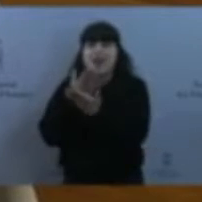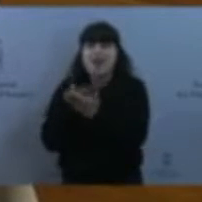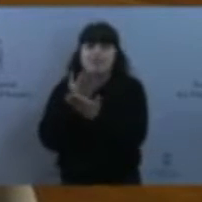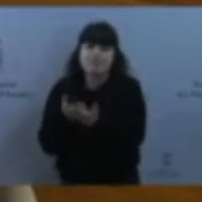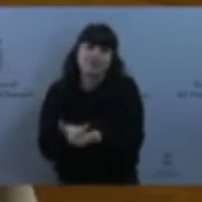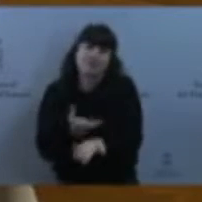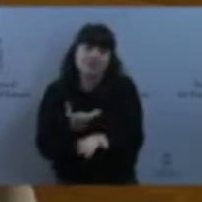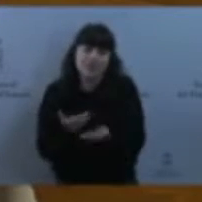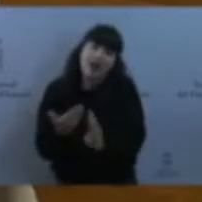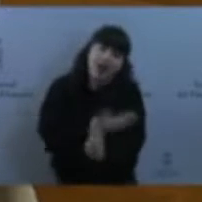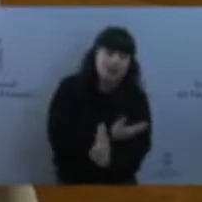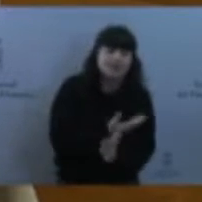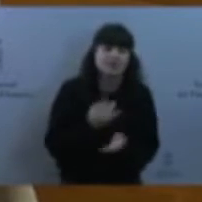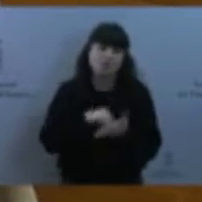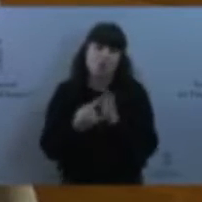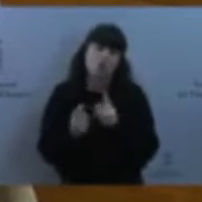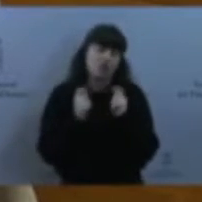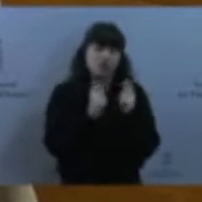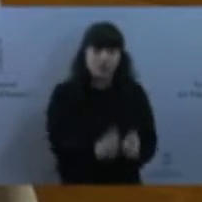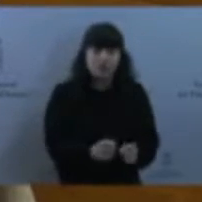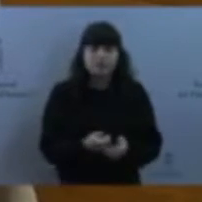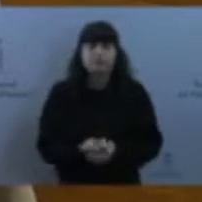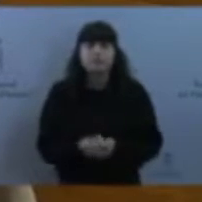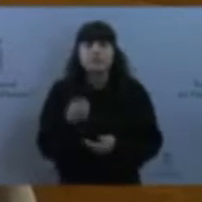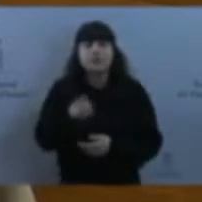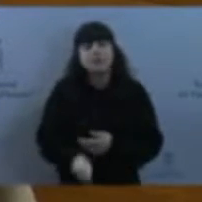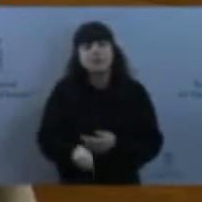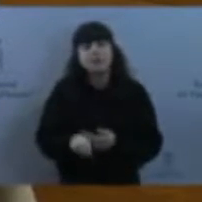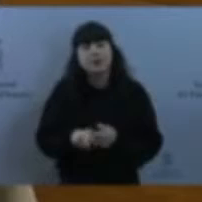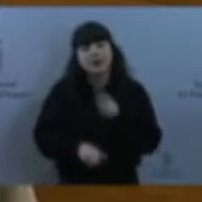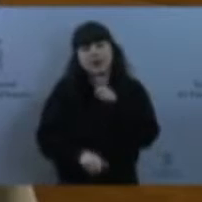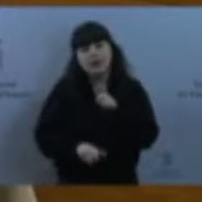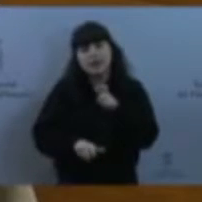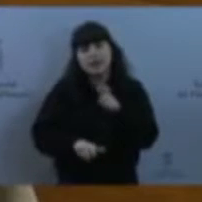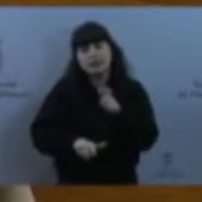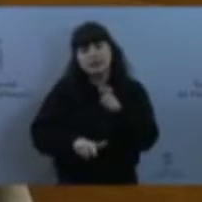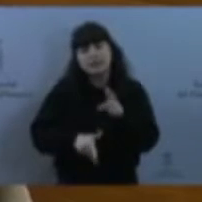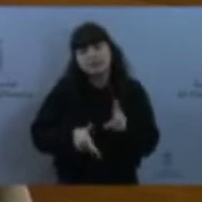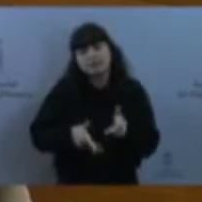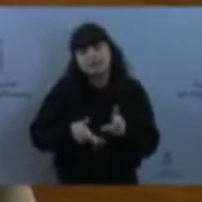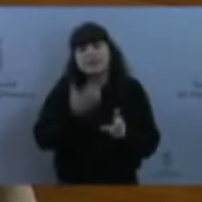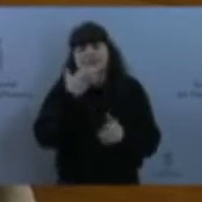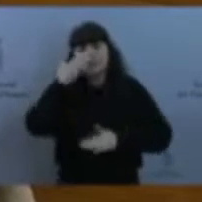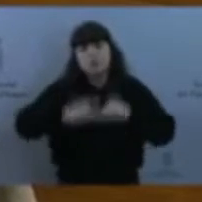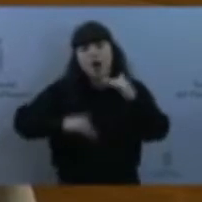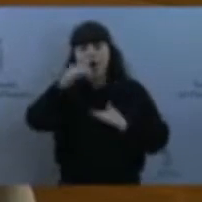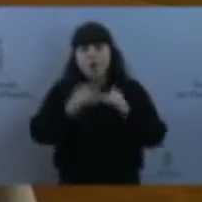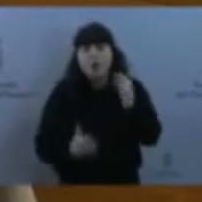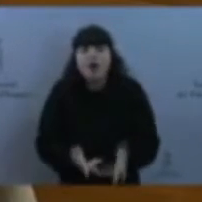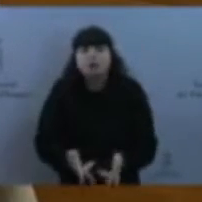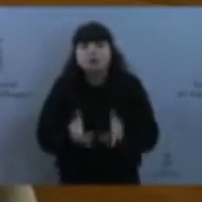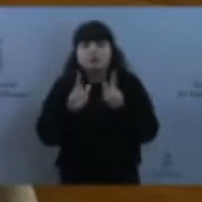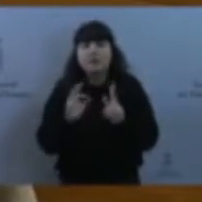solicitantes de una obra es que se facilite todo el proceso administrativo y el